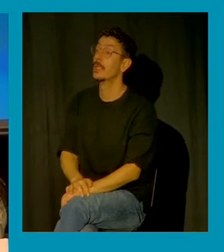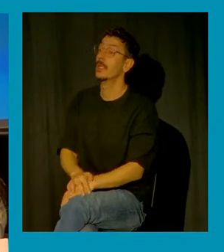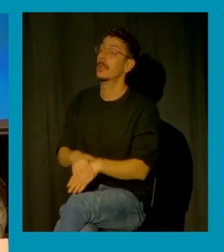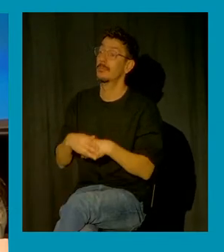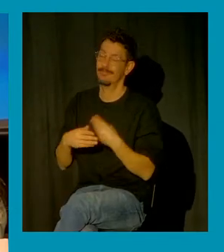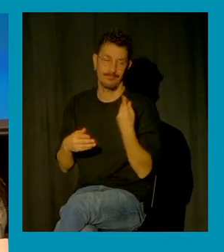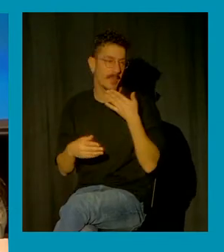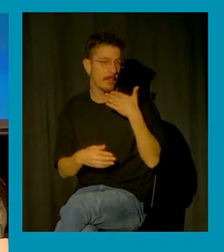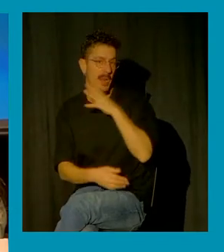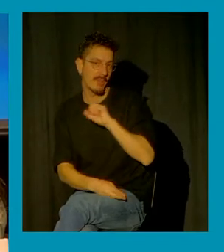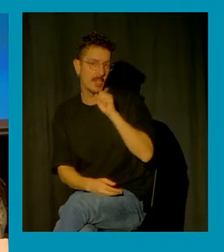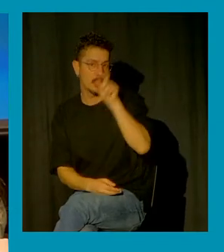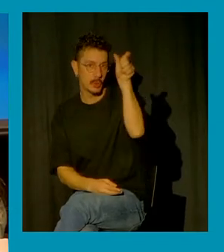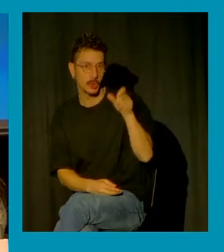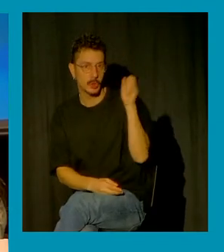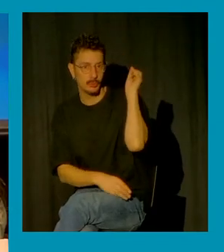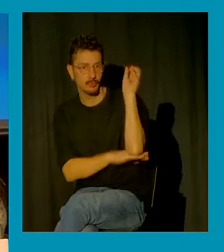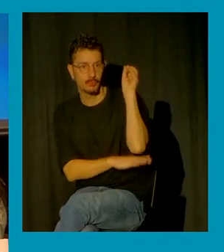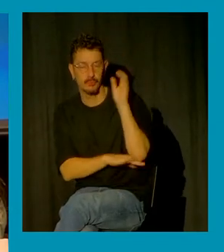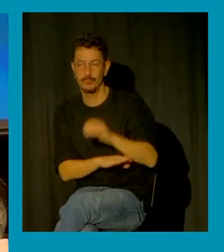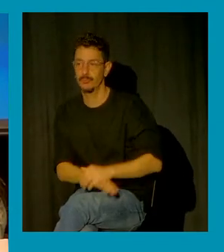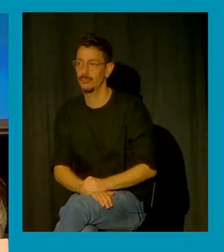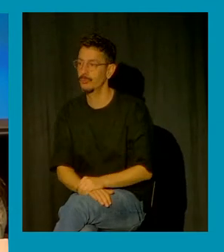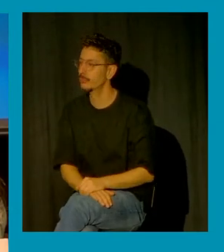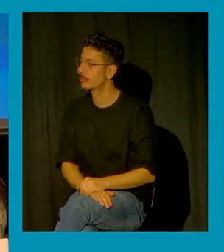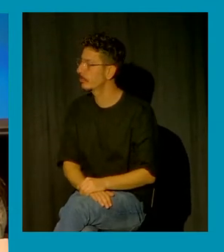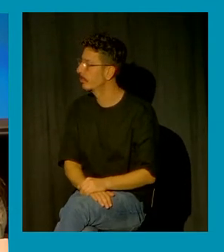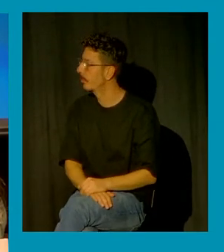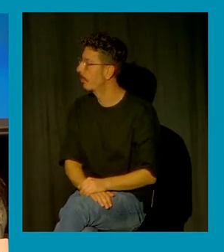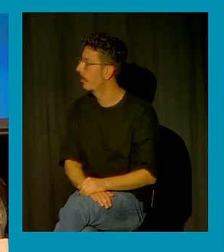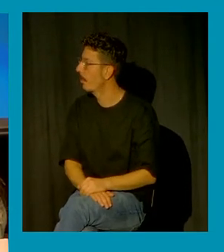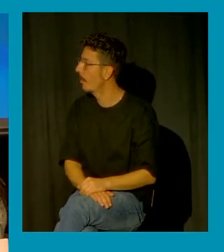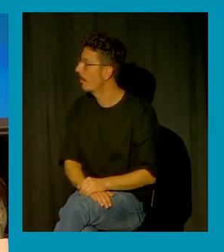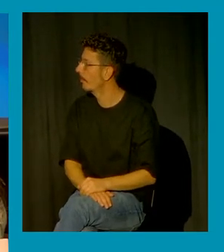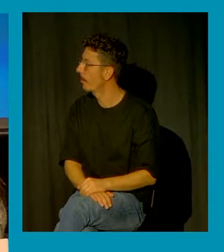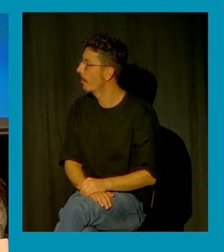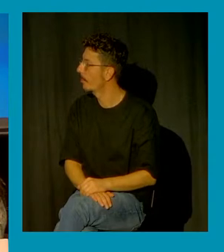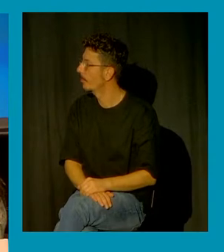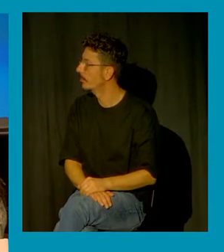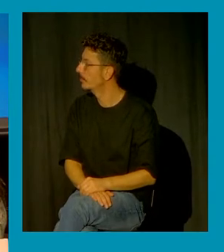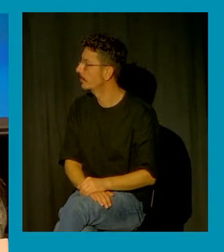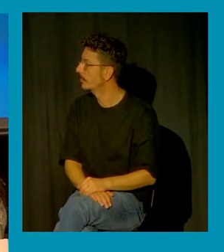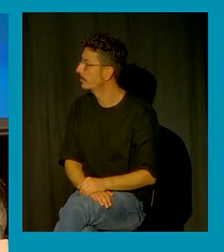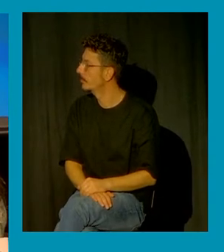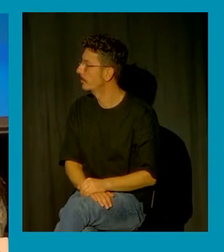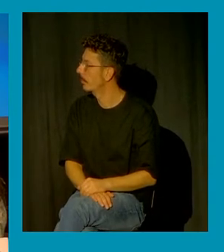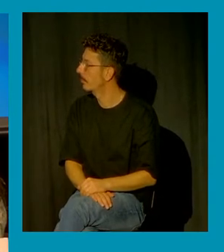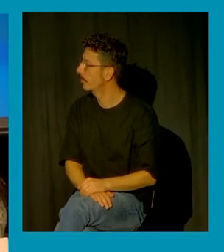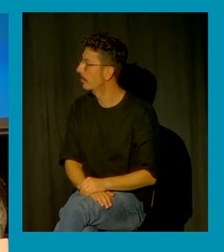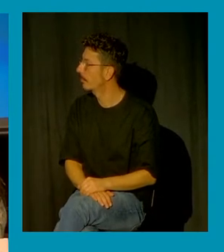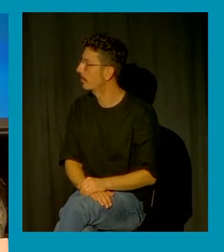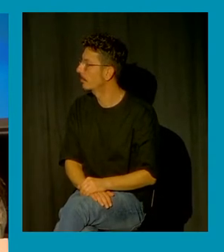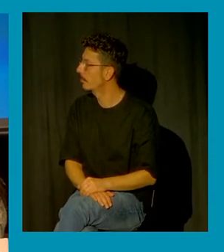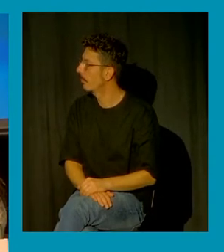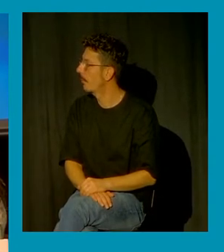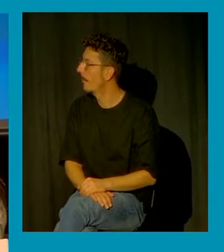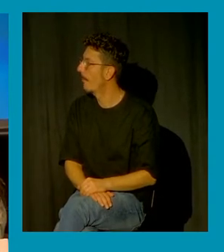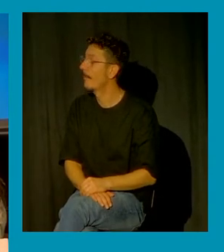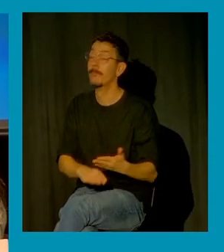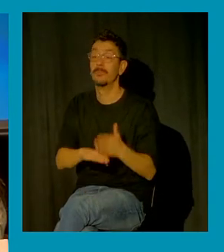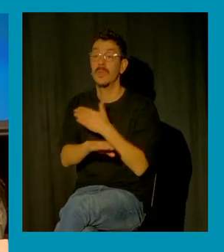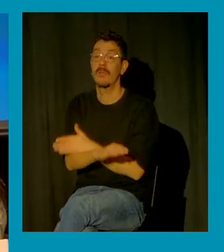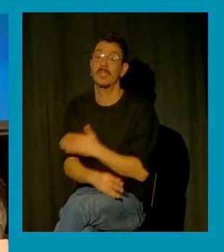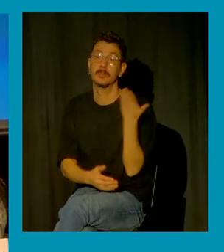ahora que he hecho el tancamiento haré la introducción nomás que ya he presentado a la Laia Serra abans